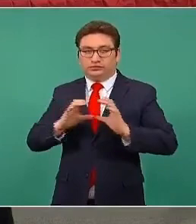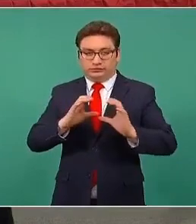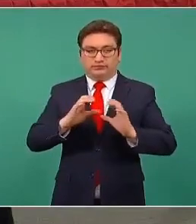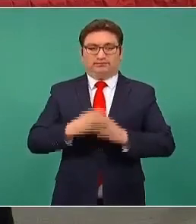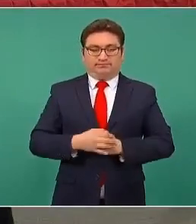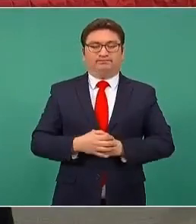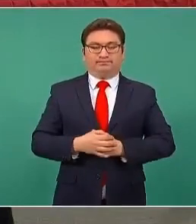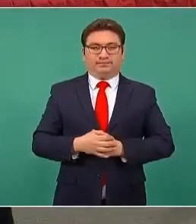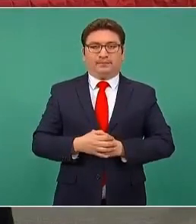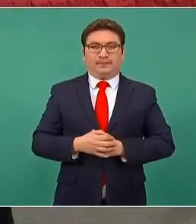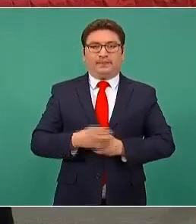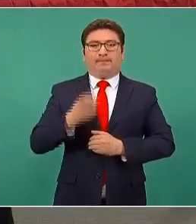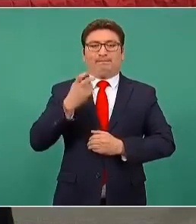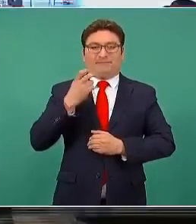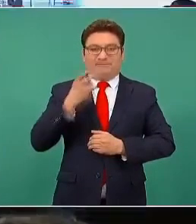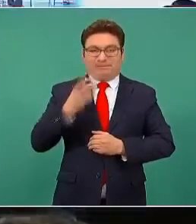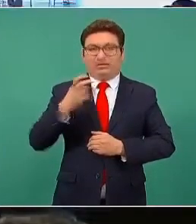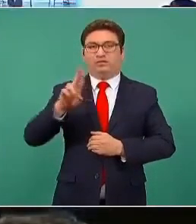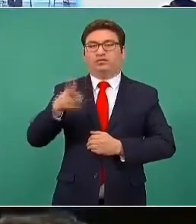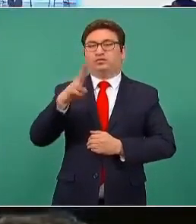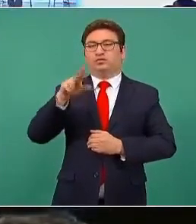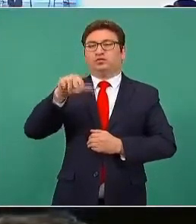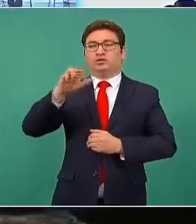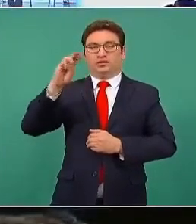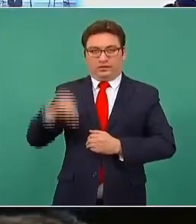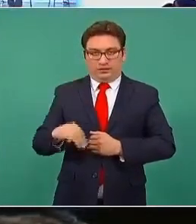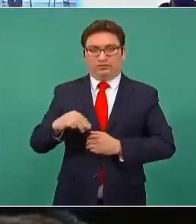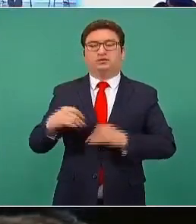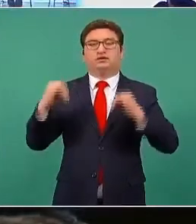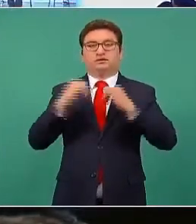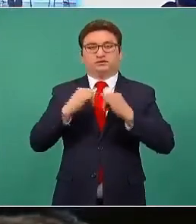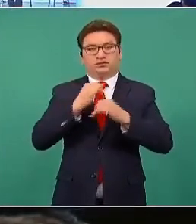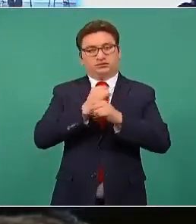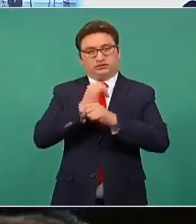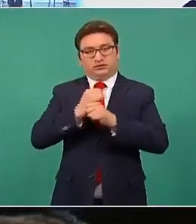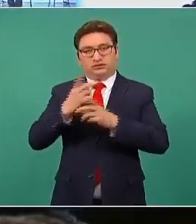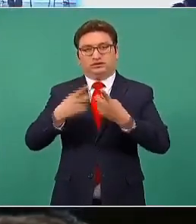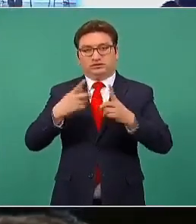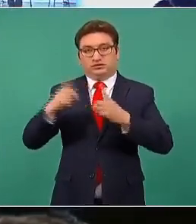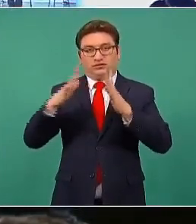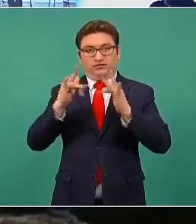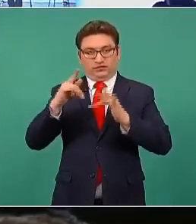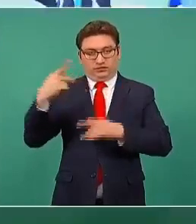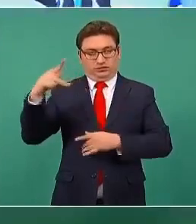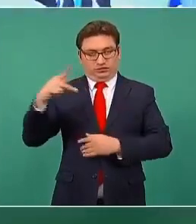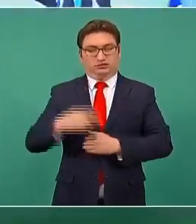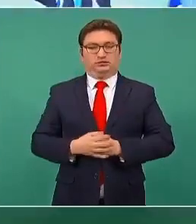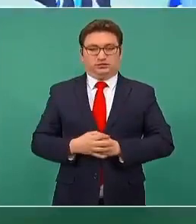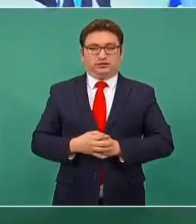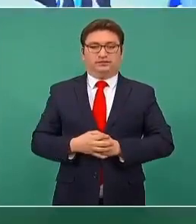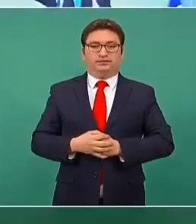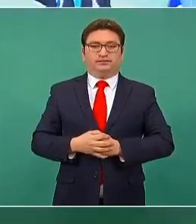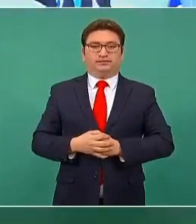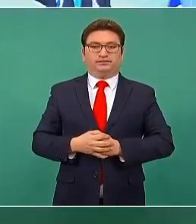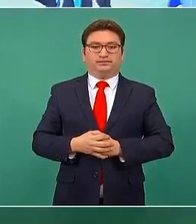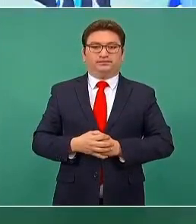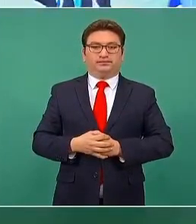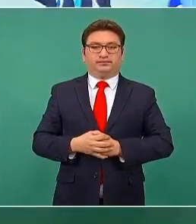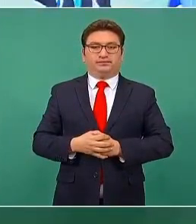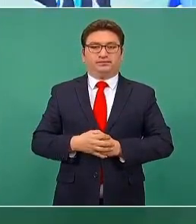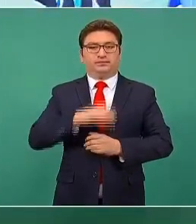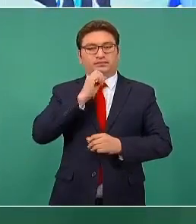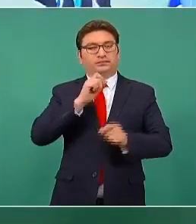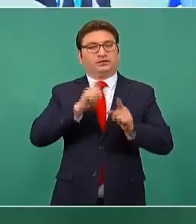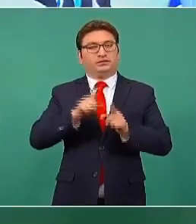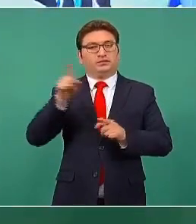Van a participar la Universidad Nacional Autónoma de México, el Instituto de Investigación para el Desarrollo de Francia y también